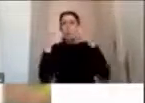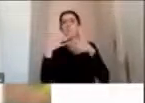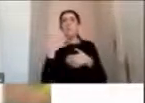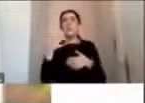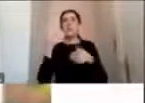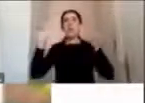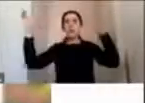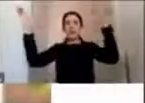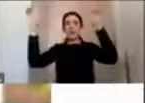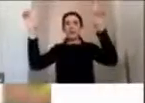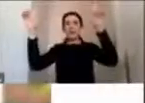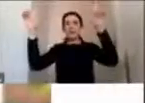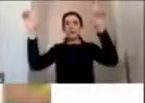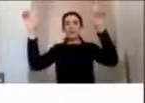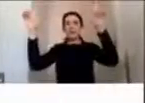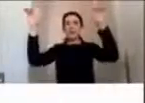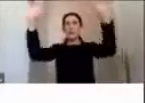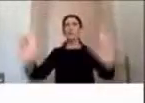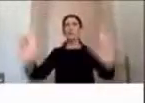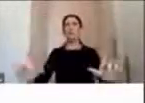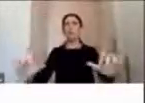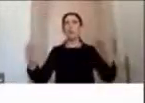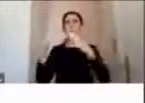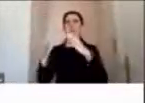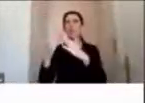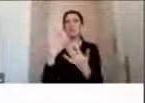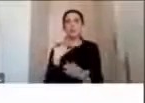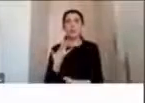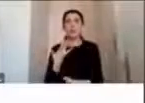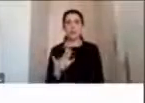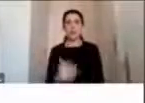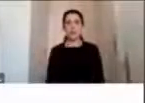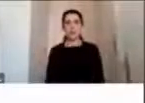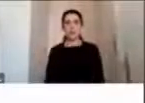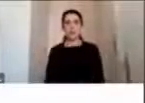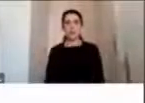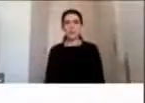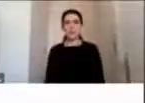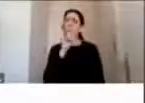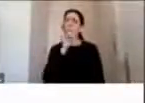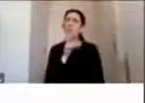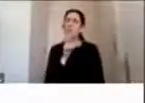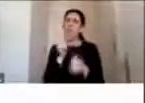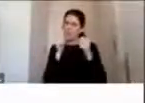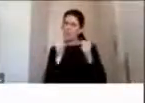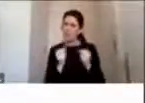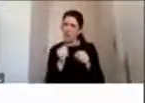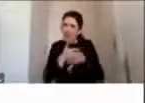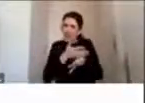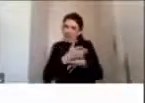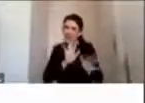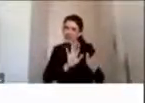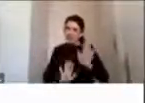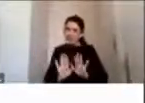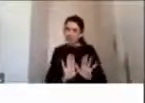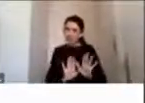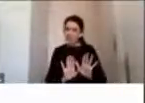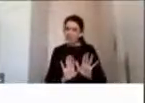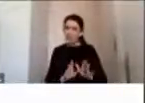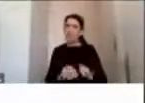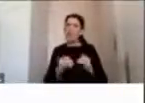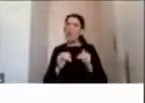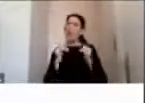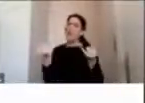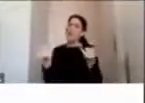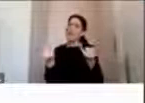en sus casas, etc. Bueno, nos preguntamos entonces, ¿es posible la prevención? Si tenemos todos esos datos y toda esa